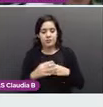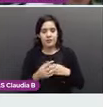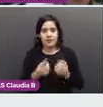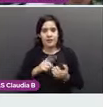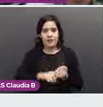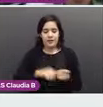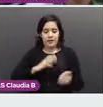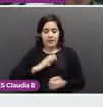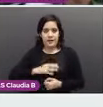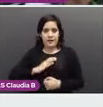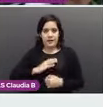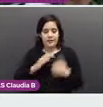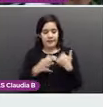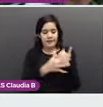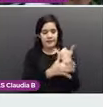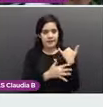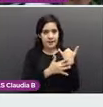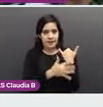Siguiente.